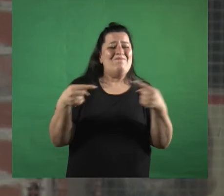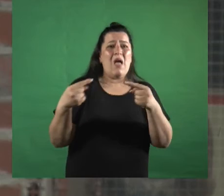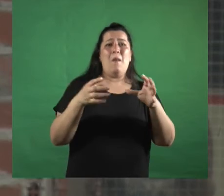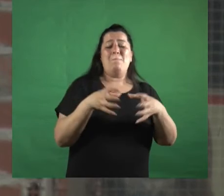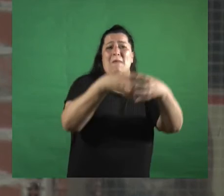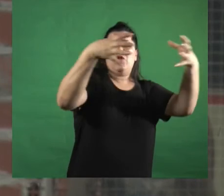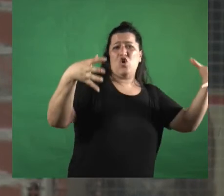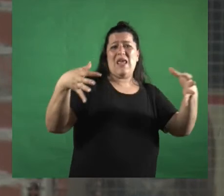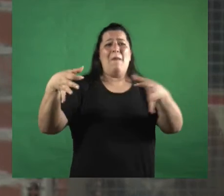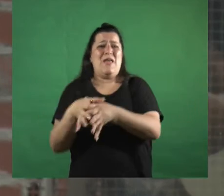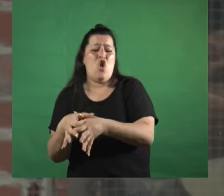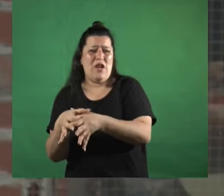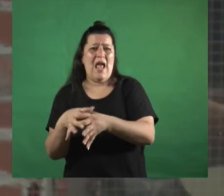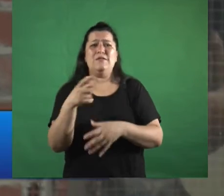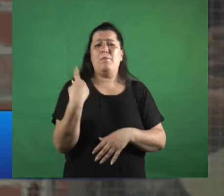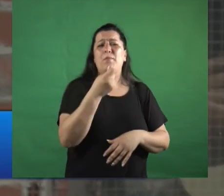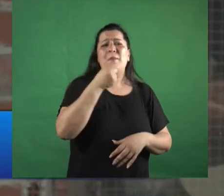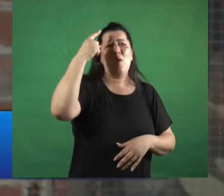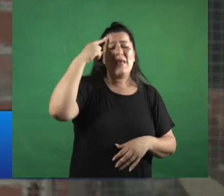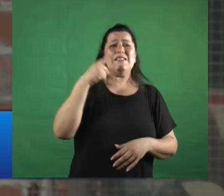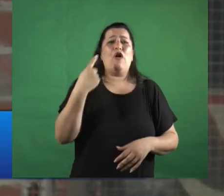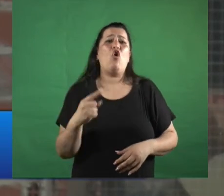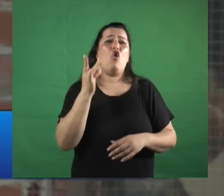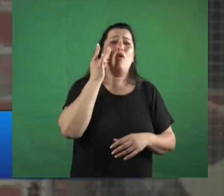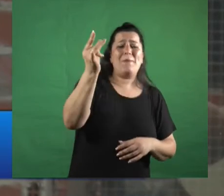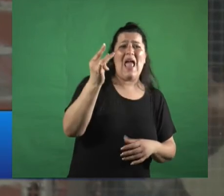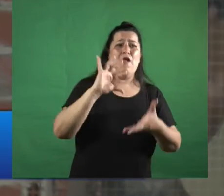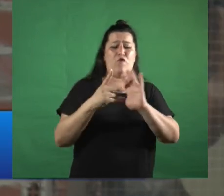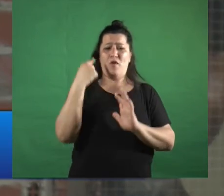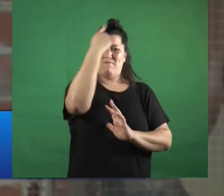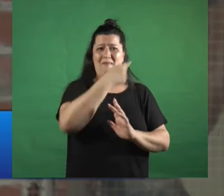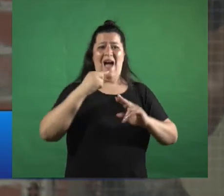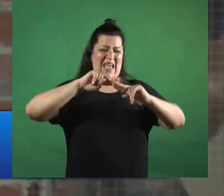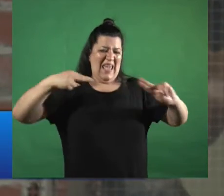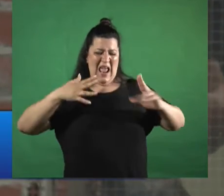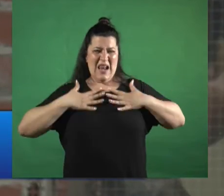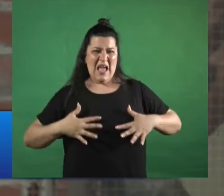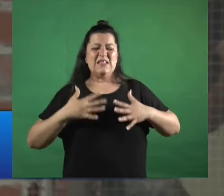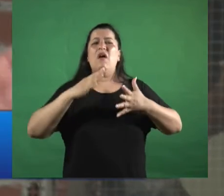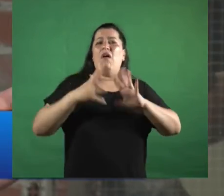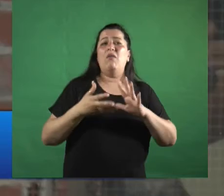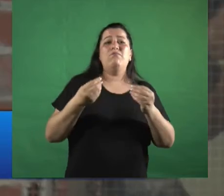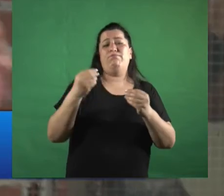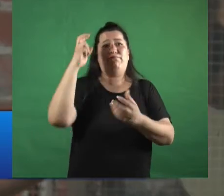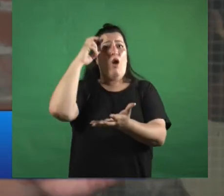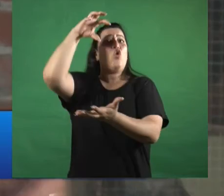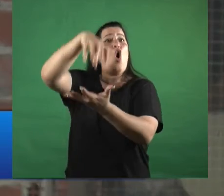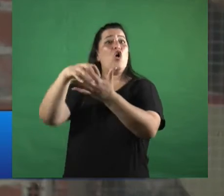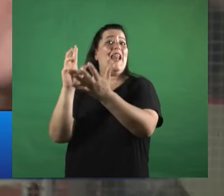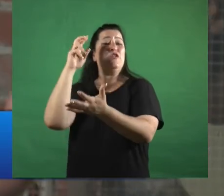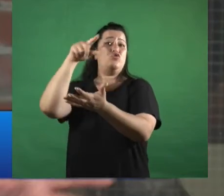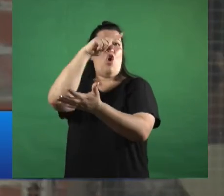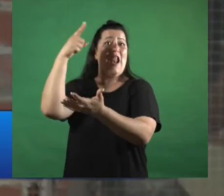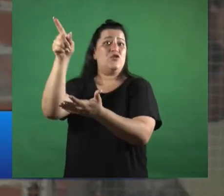minorías ¿no? uno piensa el color de piel o el aspecto fenotípico de quienes ocupan espacios en el Congreso de la Nación los titulares de